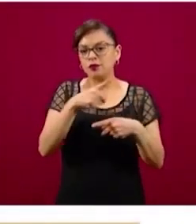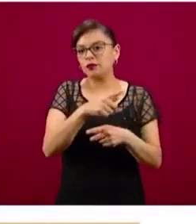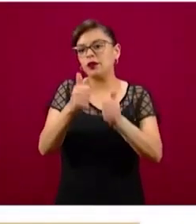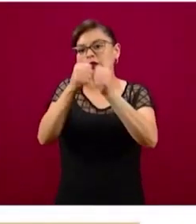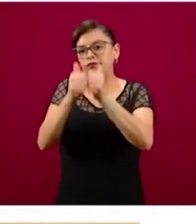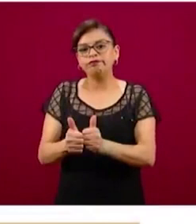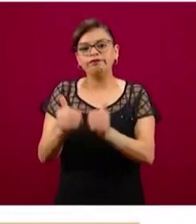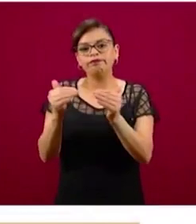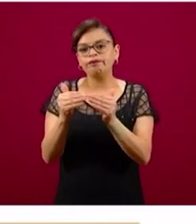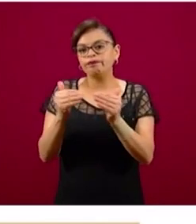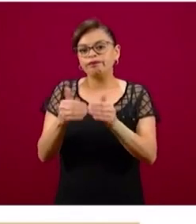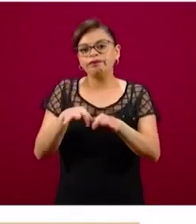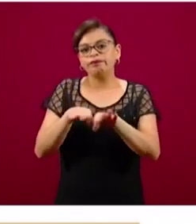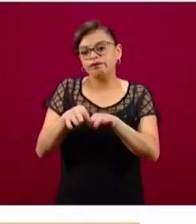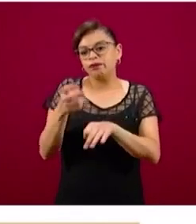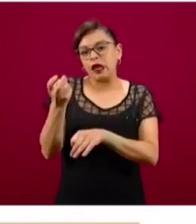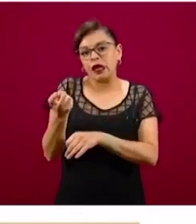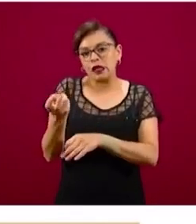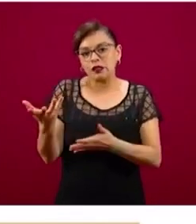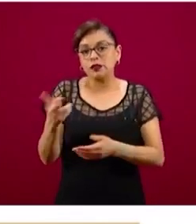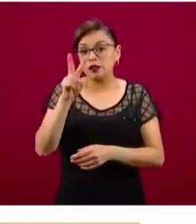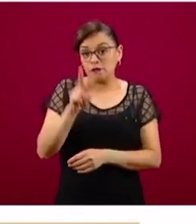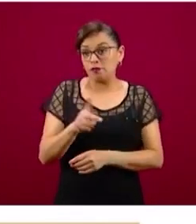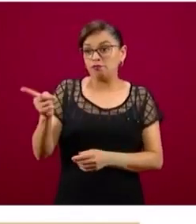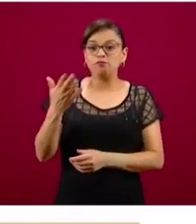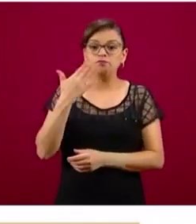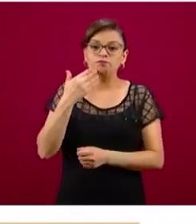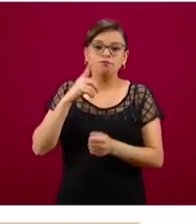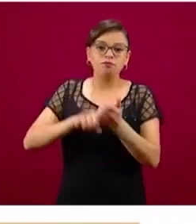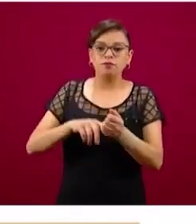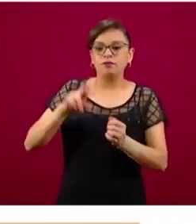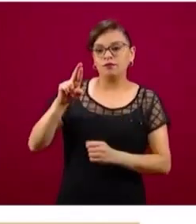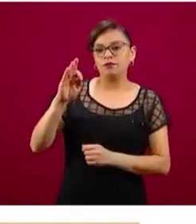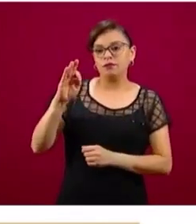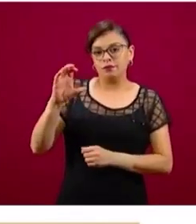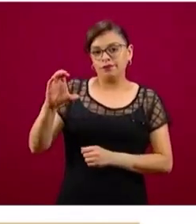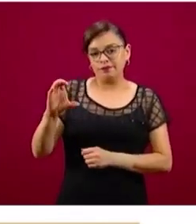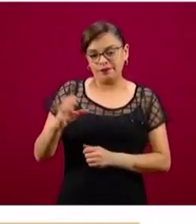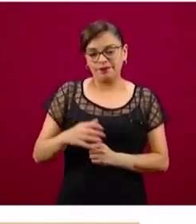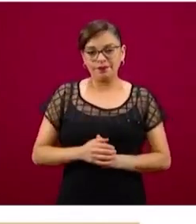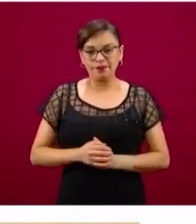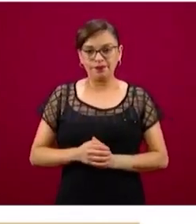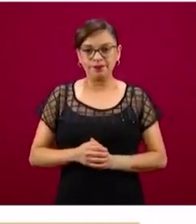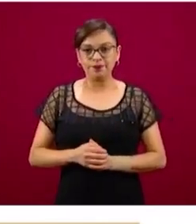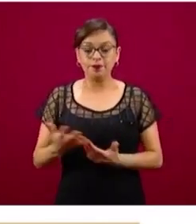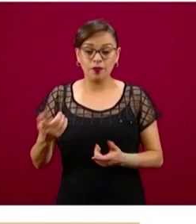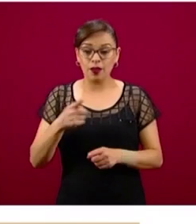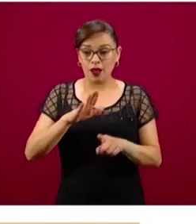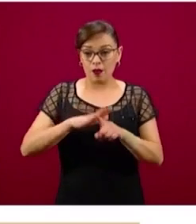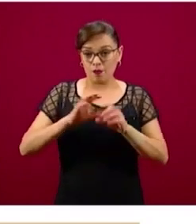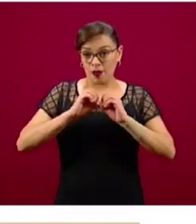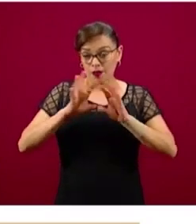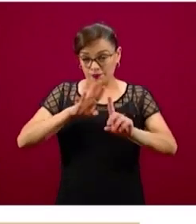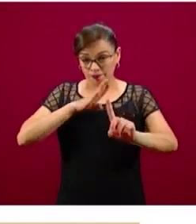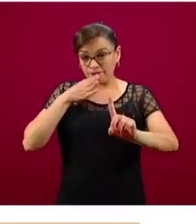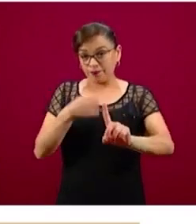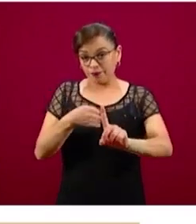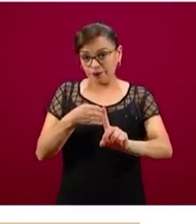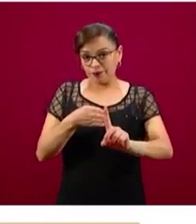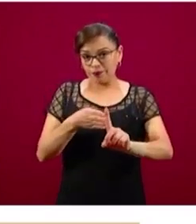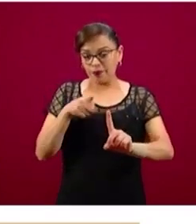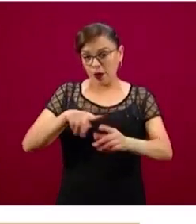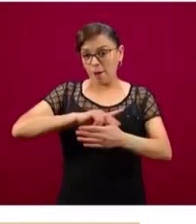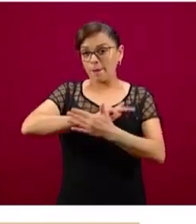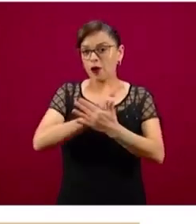que no necesariamente tienen un Registro Federal de Contribuyentes, un RFC. Y bueno, enfatizar que este enfoque